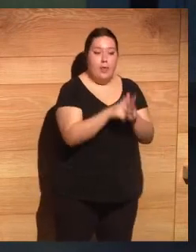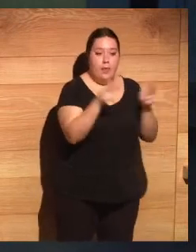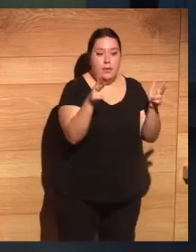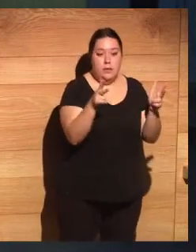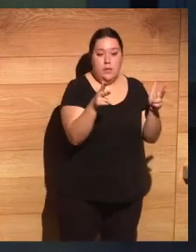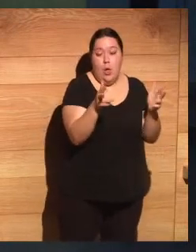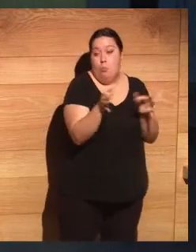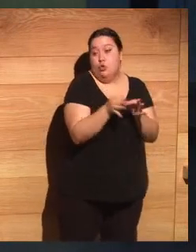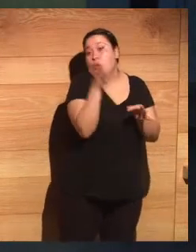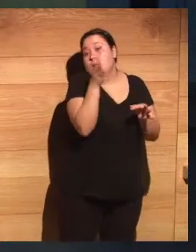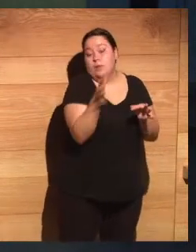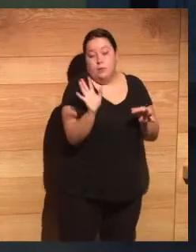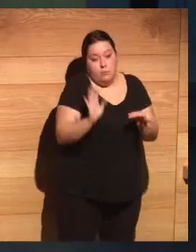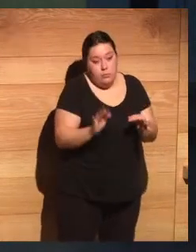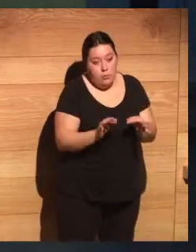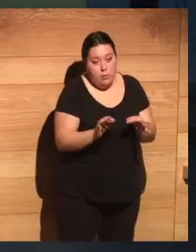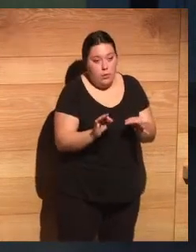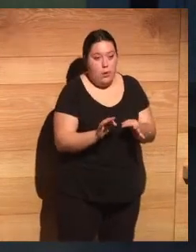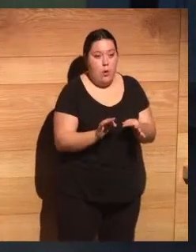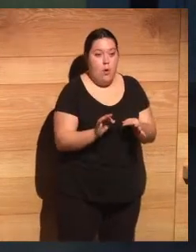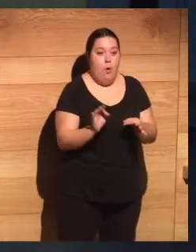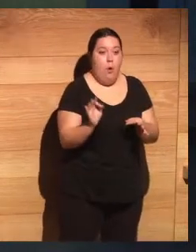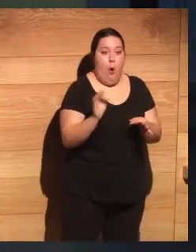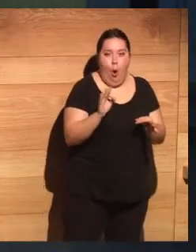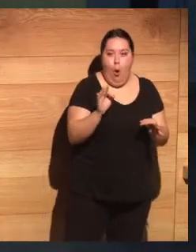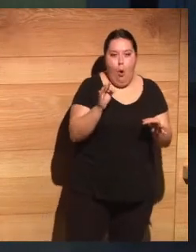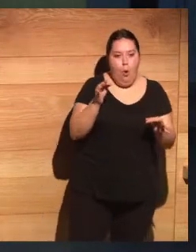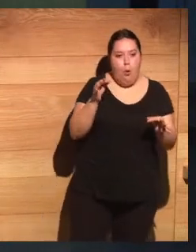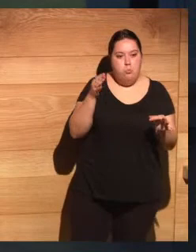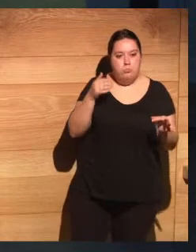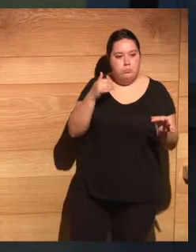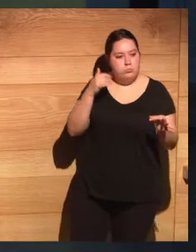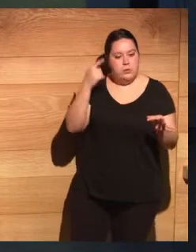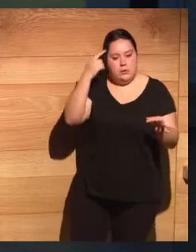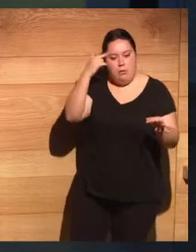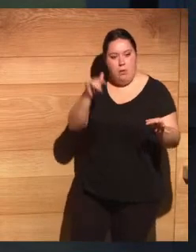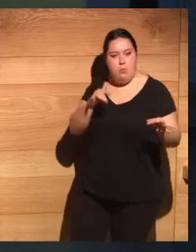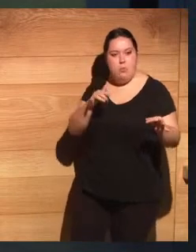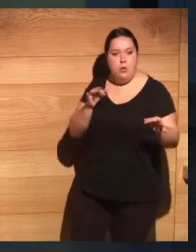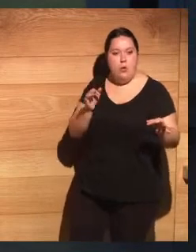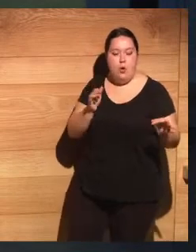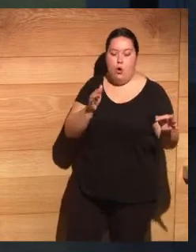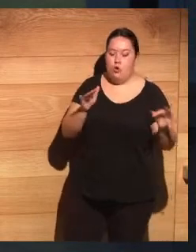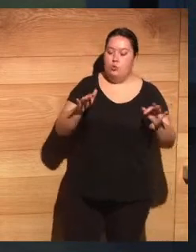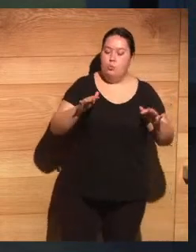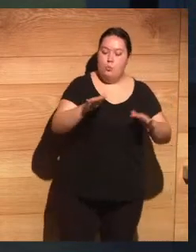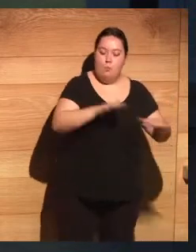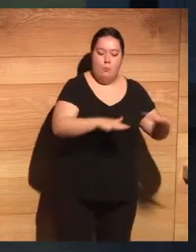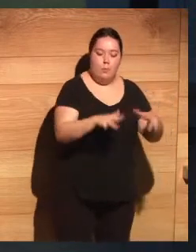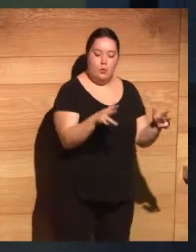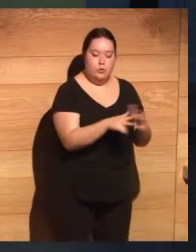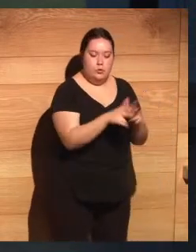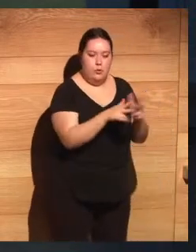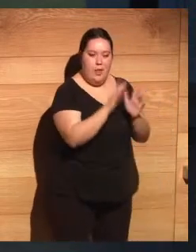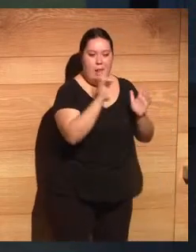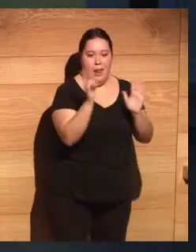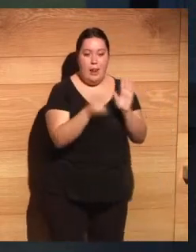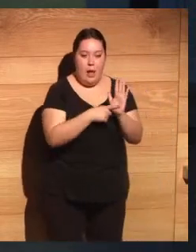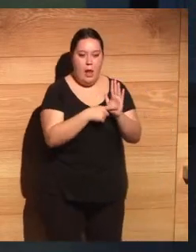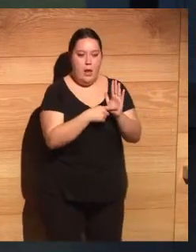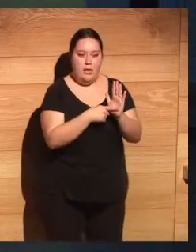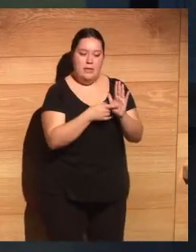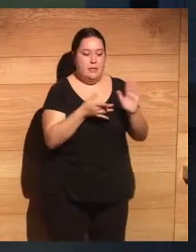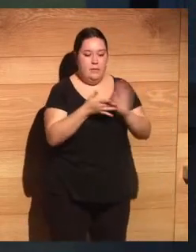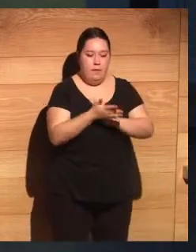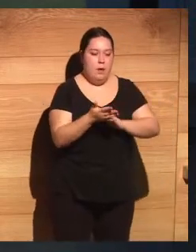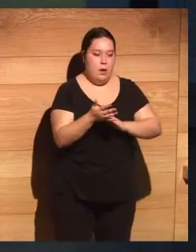por azar, porque se hayan sido conscientes o por lo que sus movimientos sociales, institucionales, legales, lo permitan, van a pegar